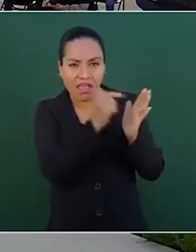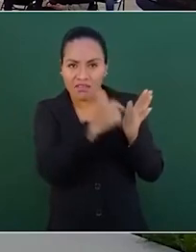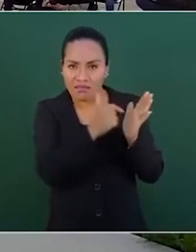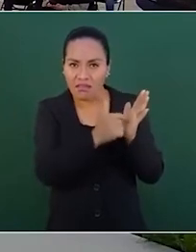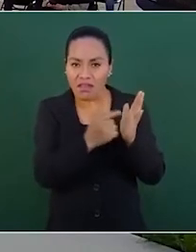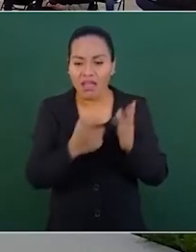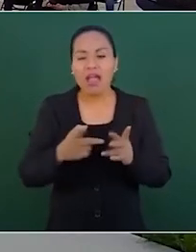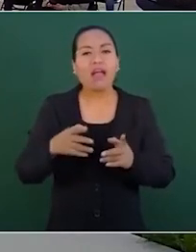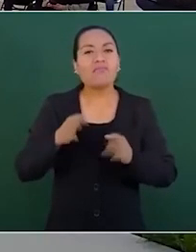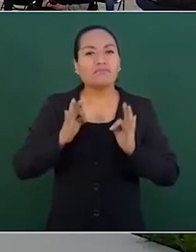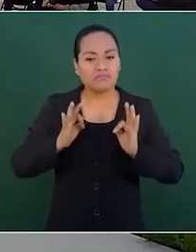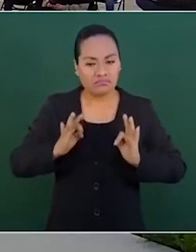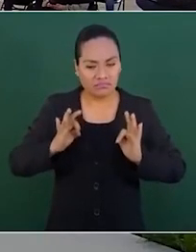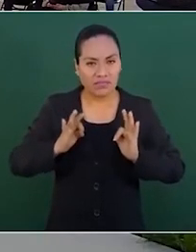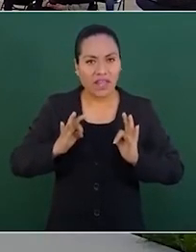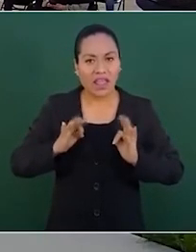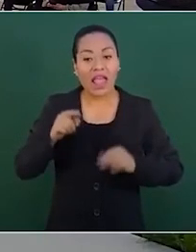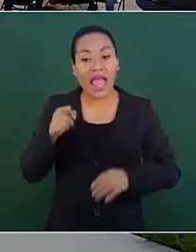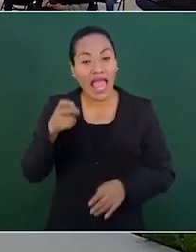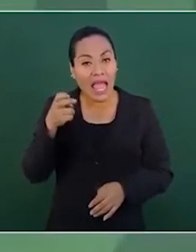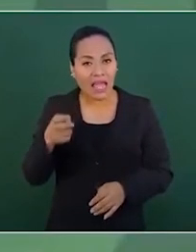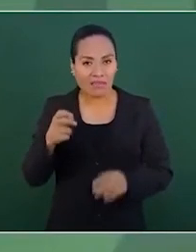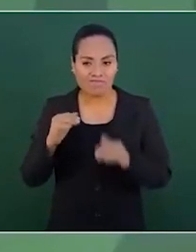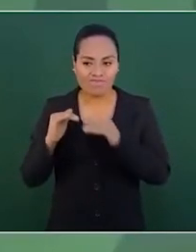democracia. Entonces,